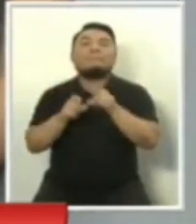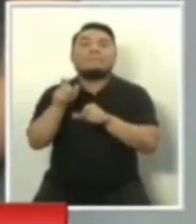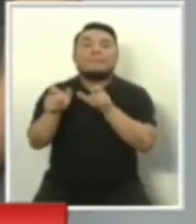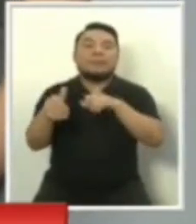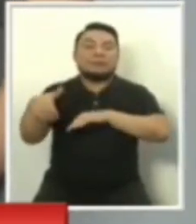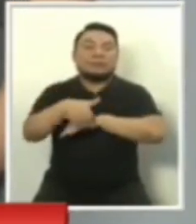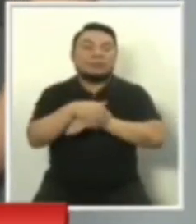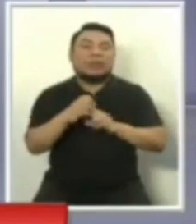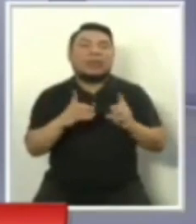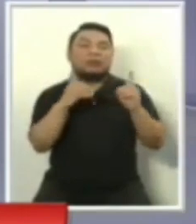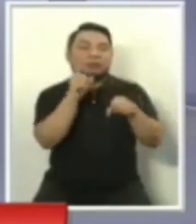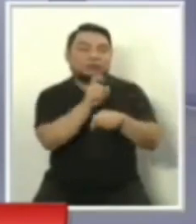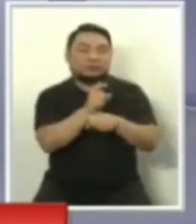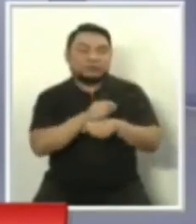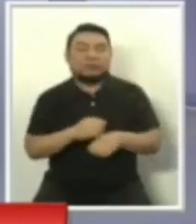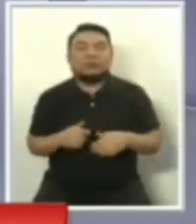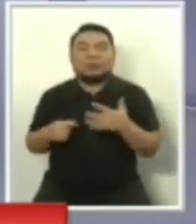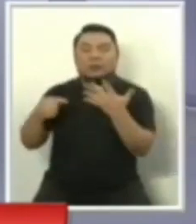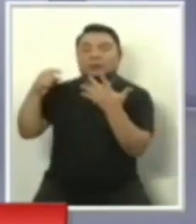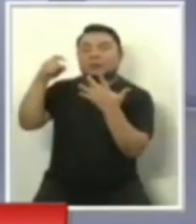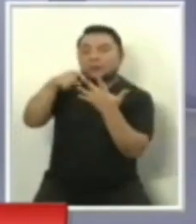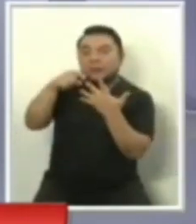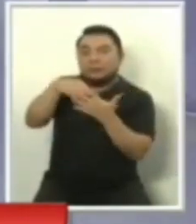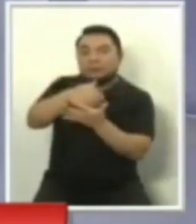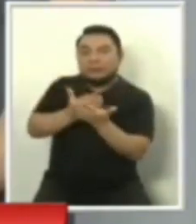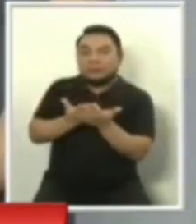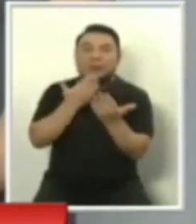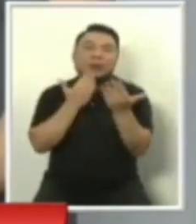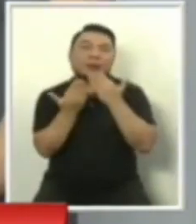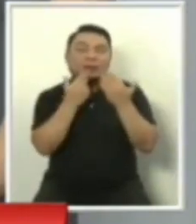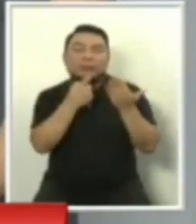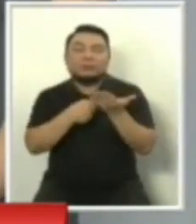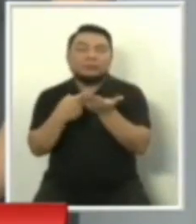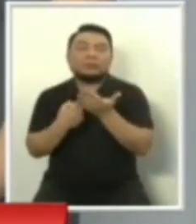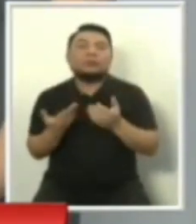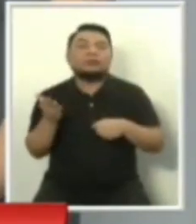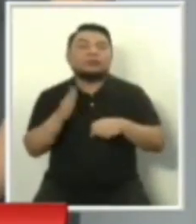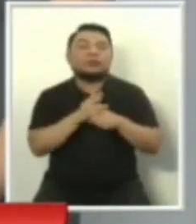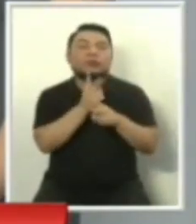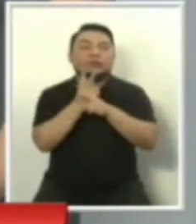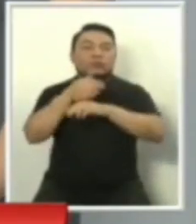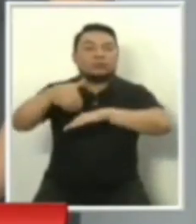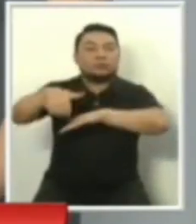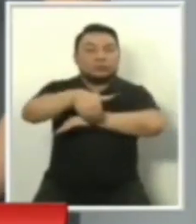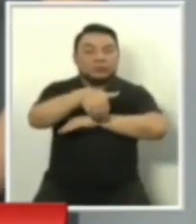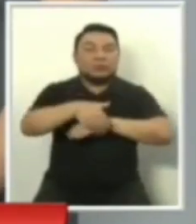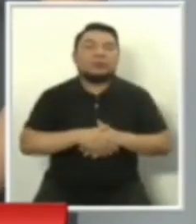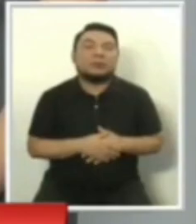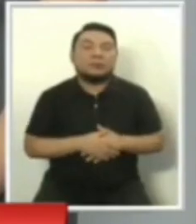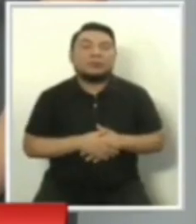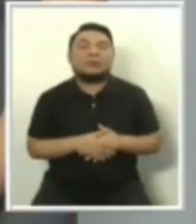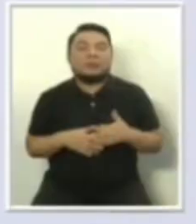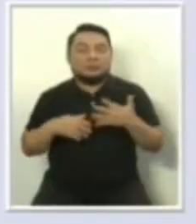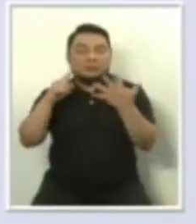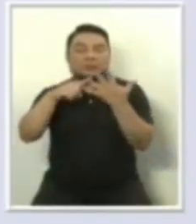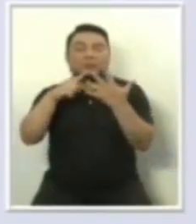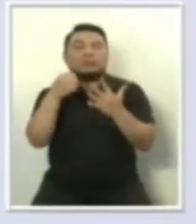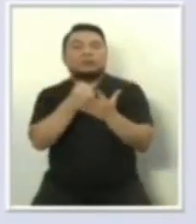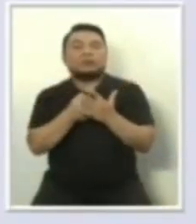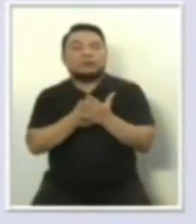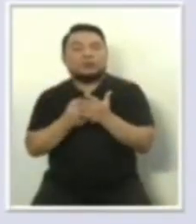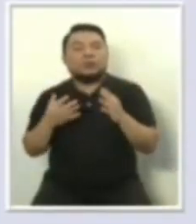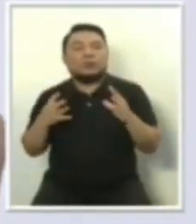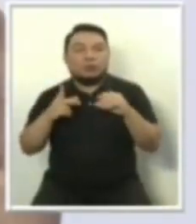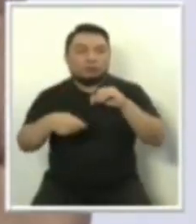educación. El tercer bloque, de diálogo también y debate sobre seguridad ciudadana. El cuarto, con lucha contra la corrupción.